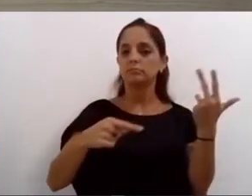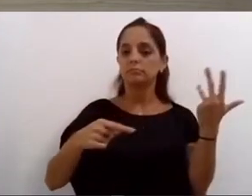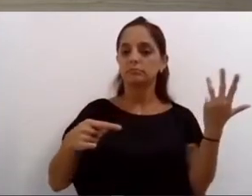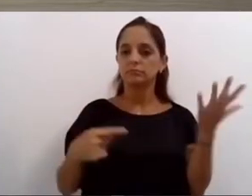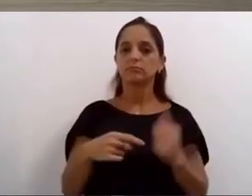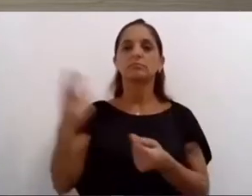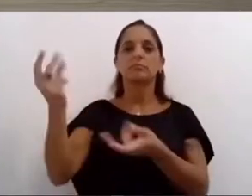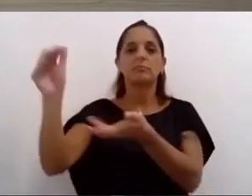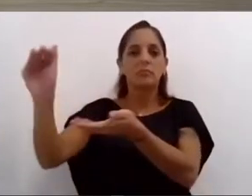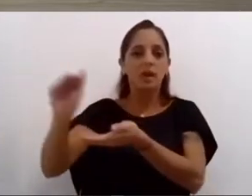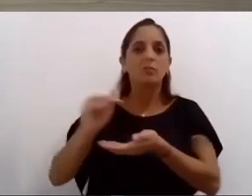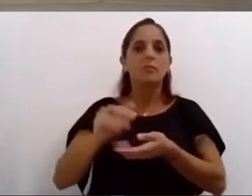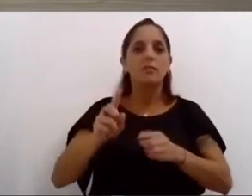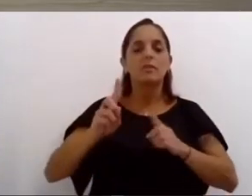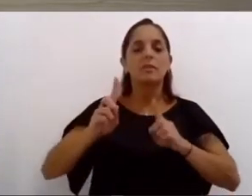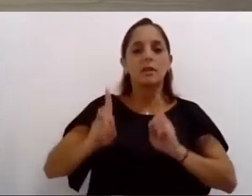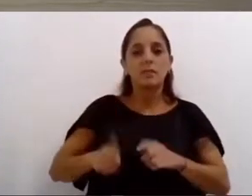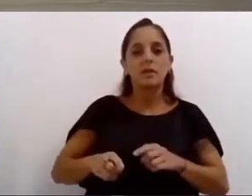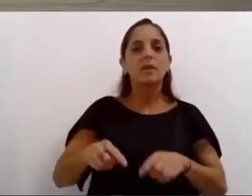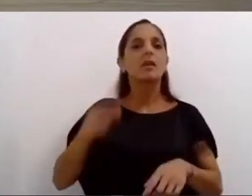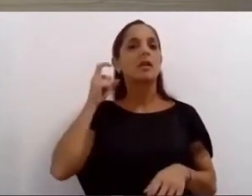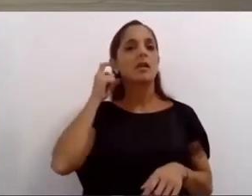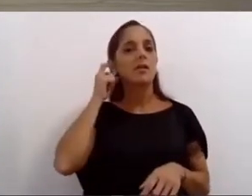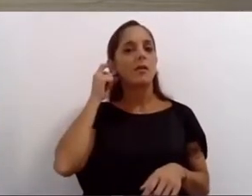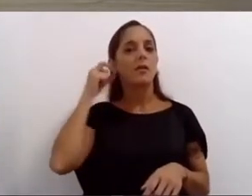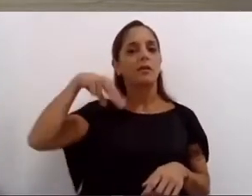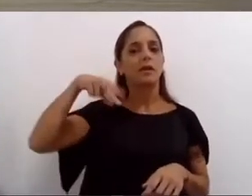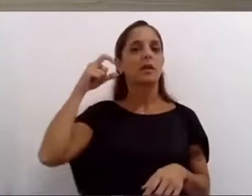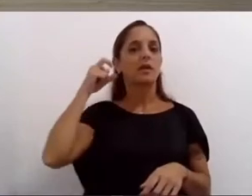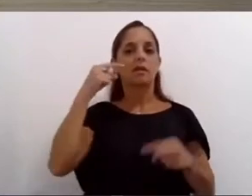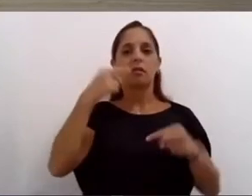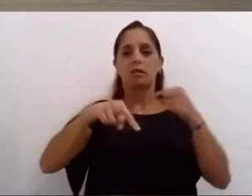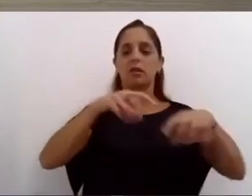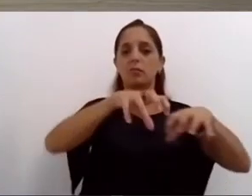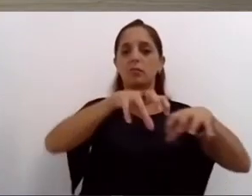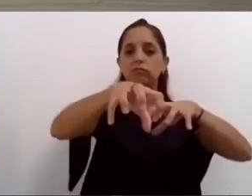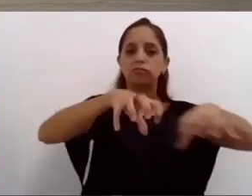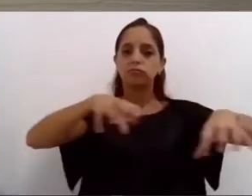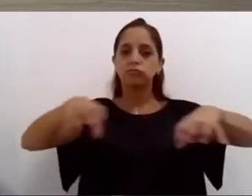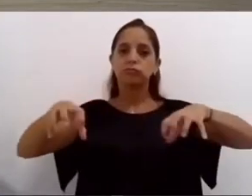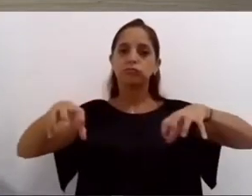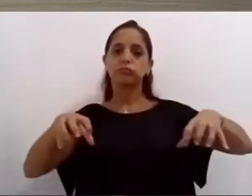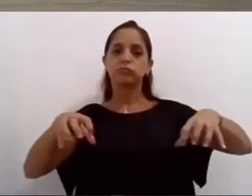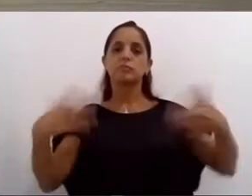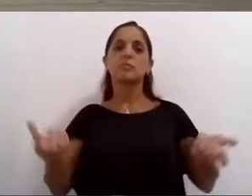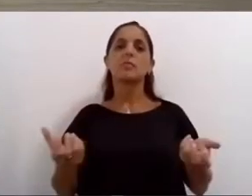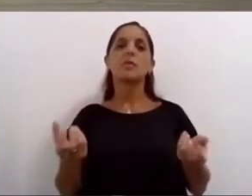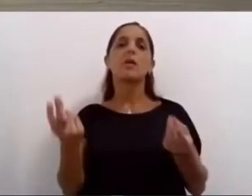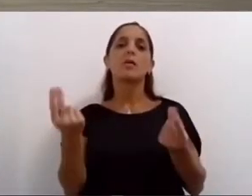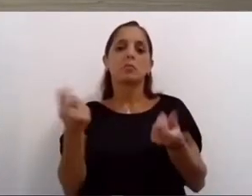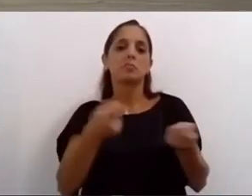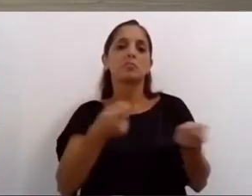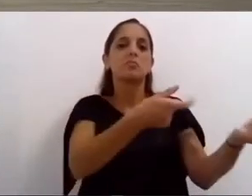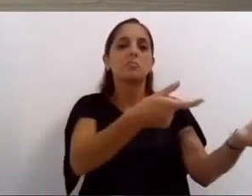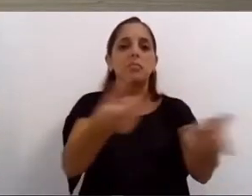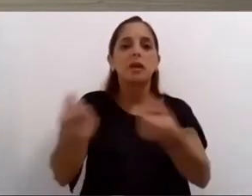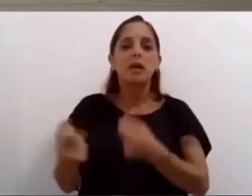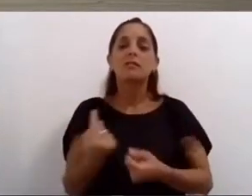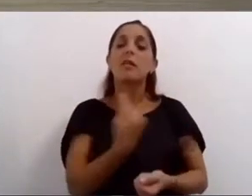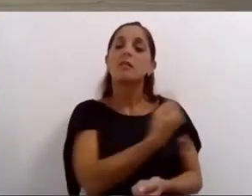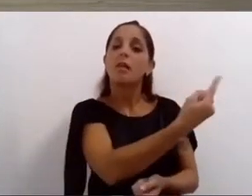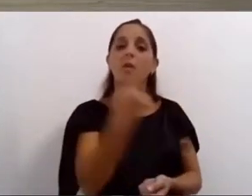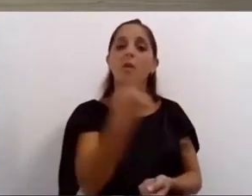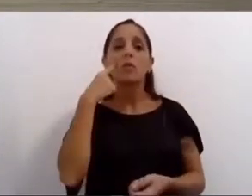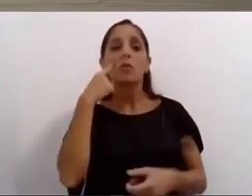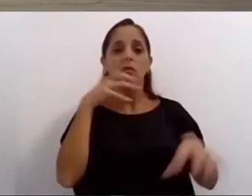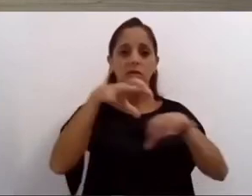fondos para que más de 80 organizaciones de la ciudad reciban un aporte de 300 mil pesos para el mejoramiento de sus propias instalaciones